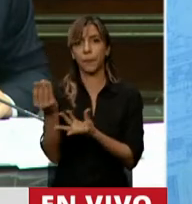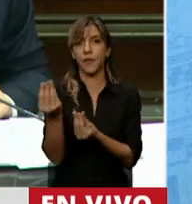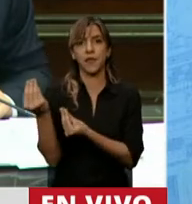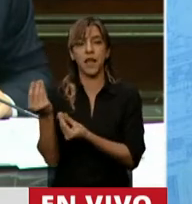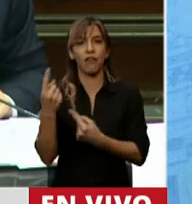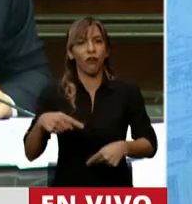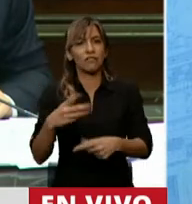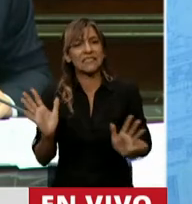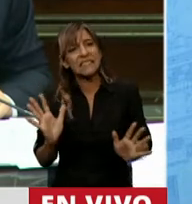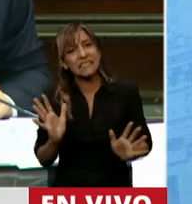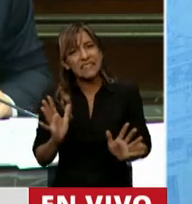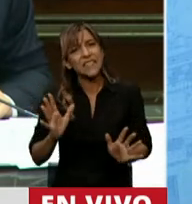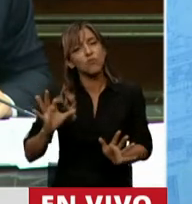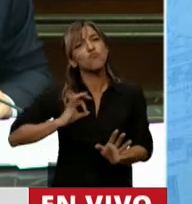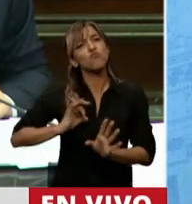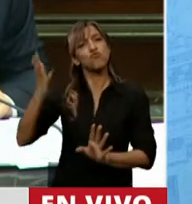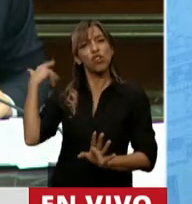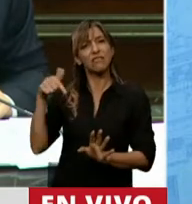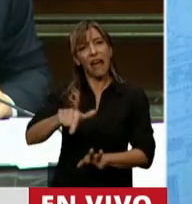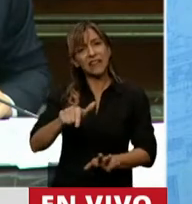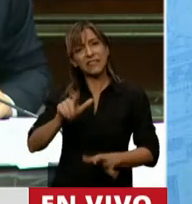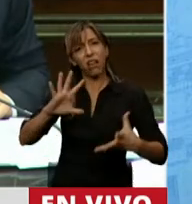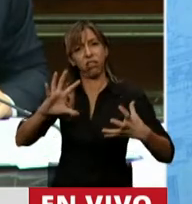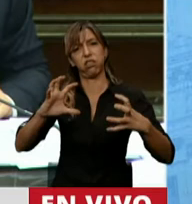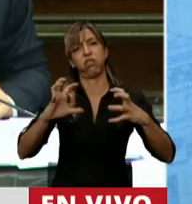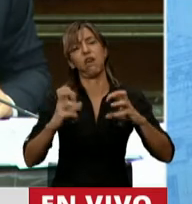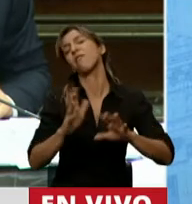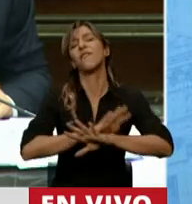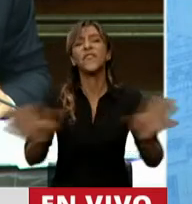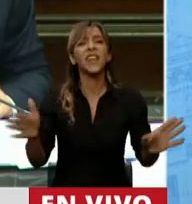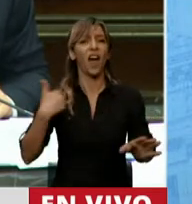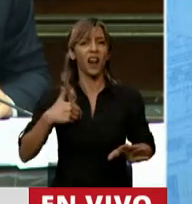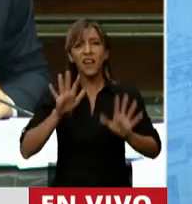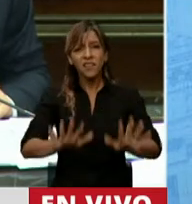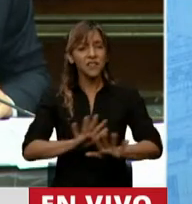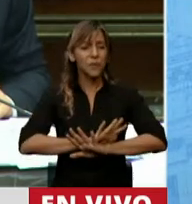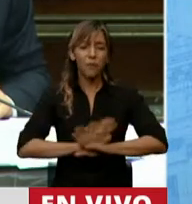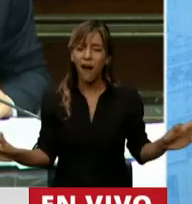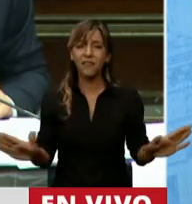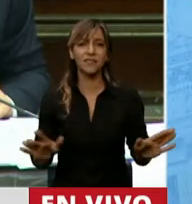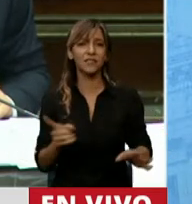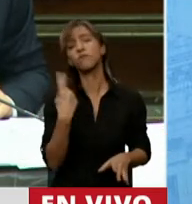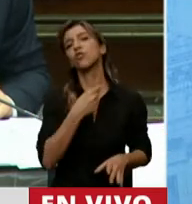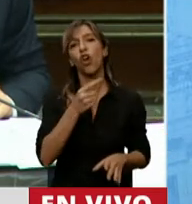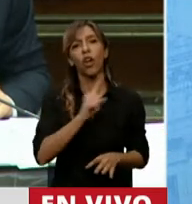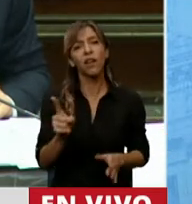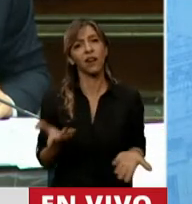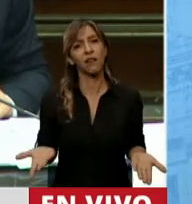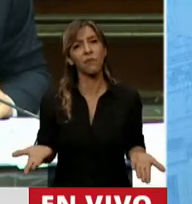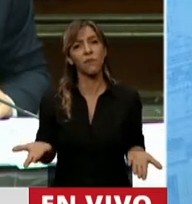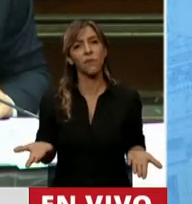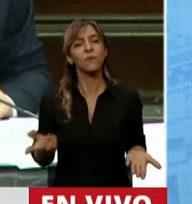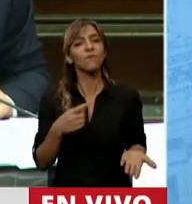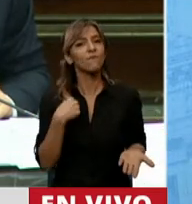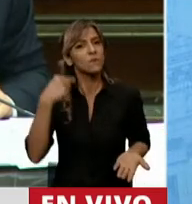hace décadas viene haciendo estragos y no queremos vivir en un país así, no queremos vivir más en un país así. Y realmente veo que nos cuesta reconocer lo